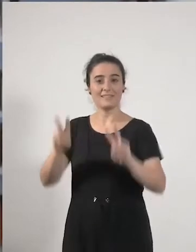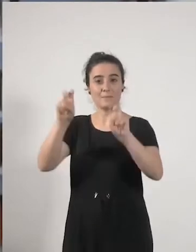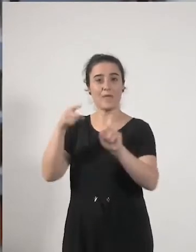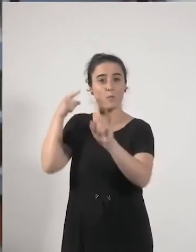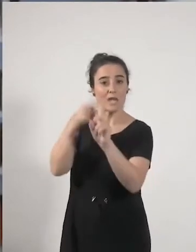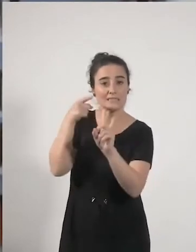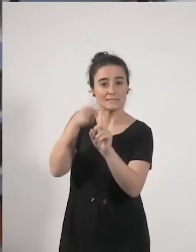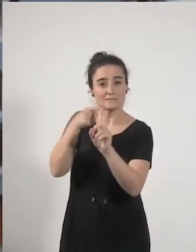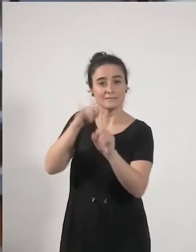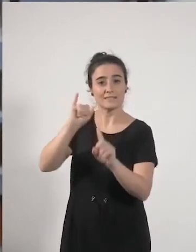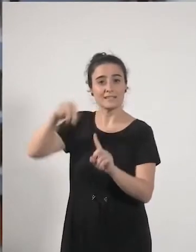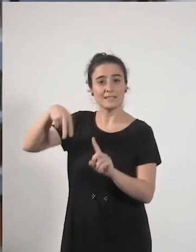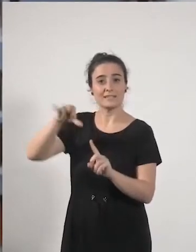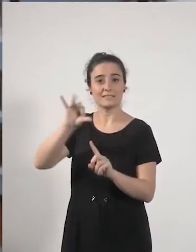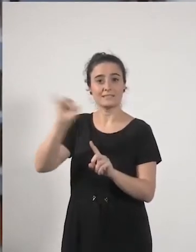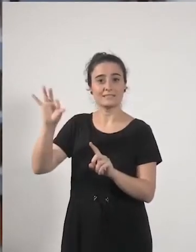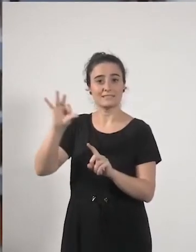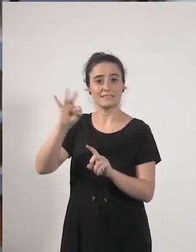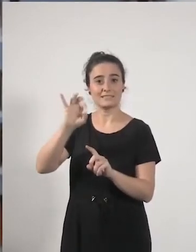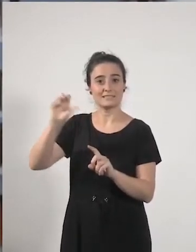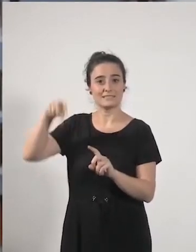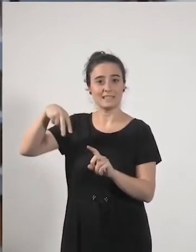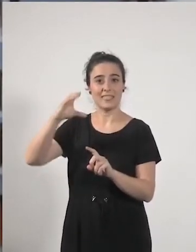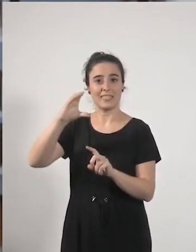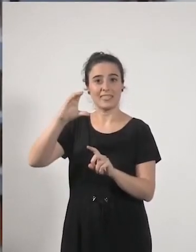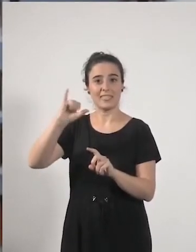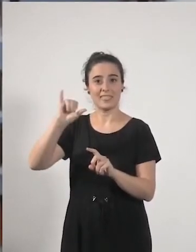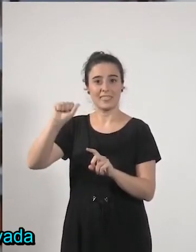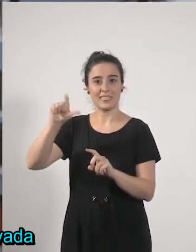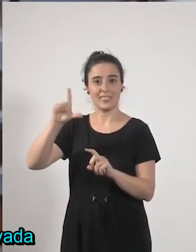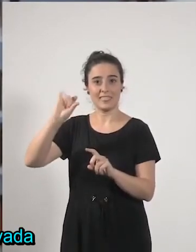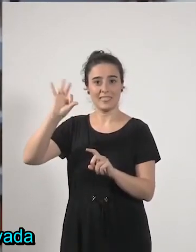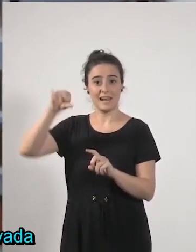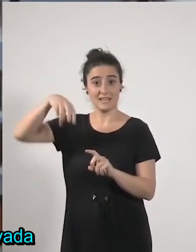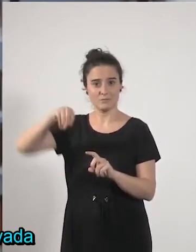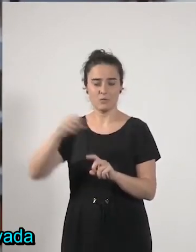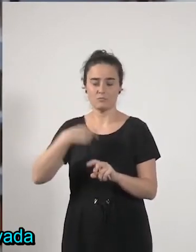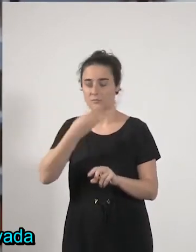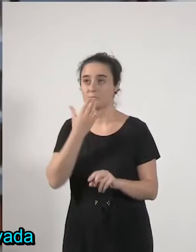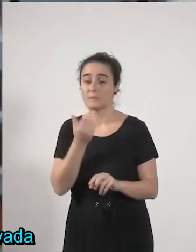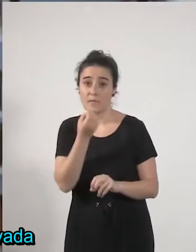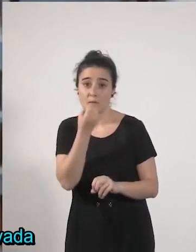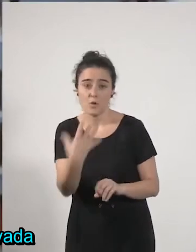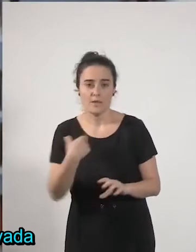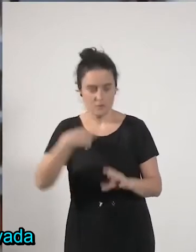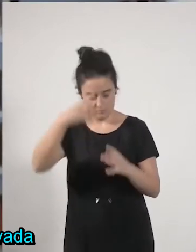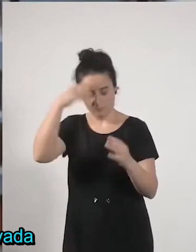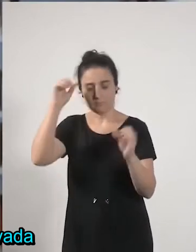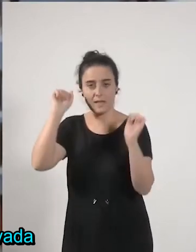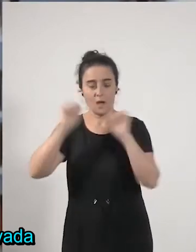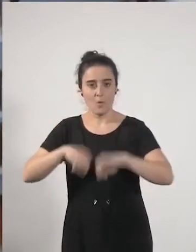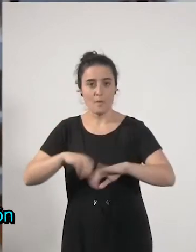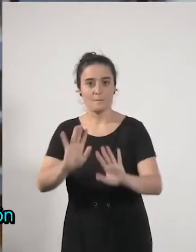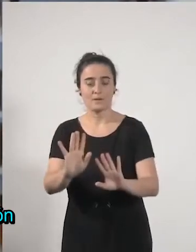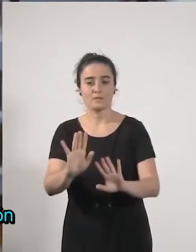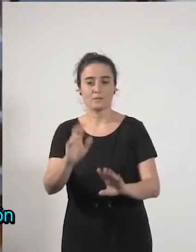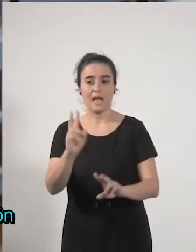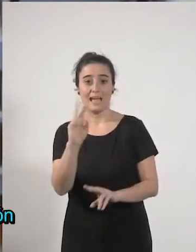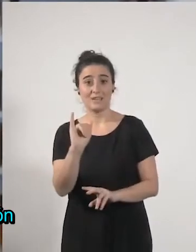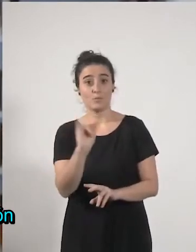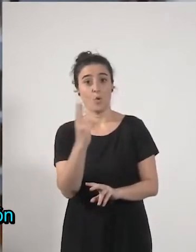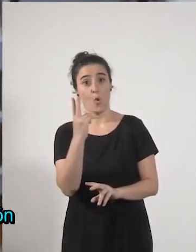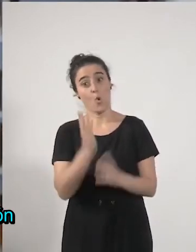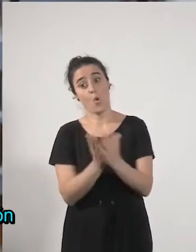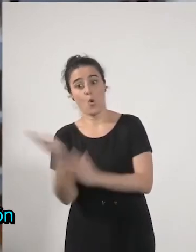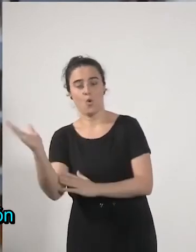que a mí me parece muy bien y estoy totalmente de acuerdo pero después lo que hay una segunda derivada y es que con